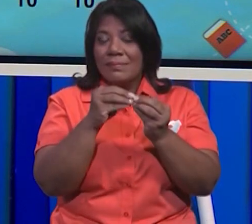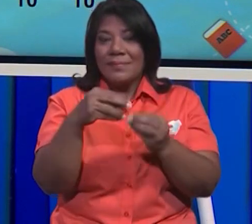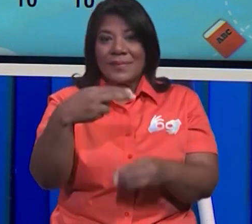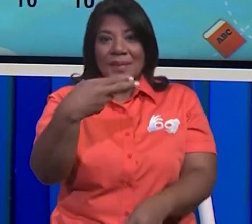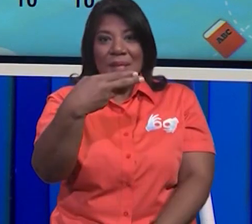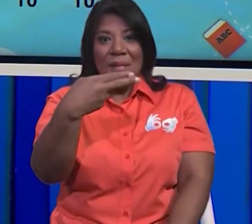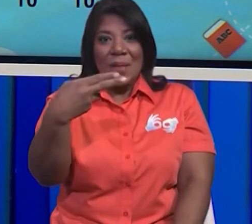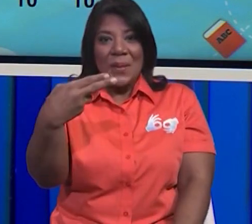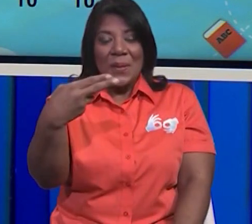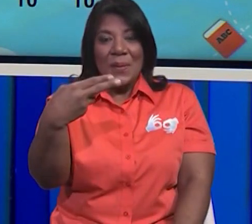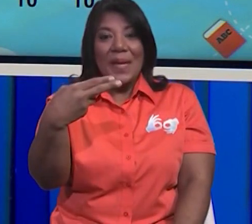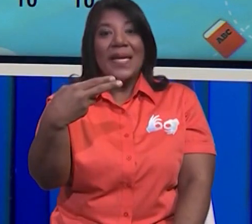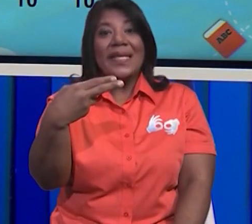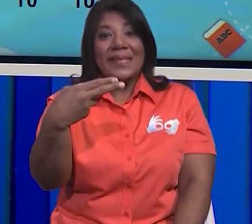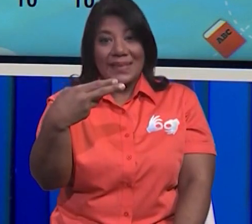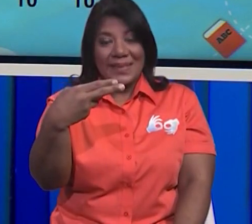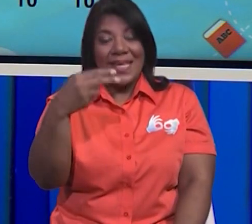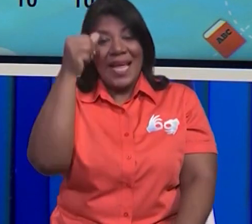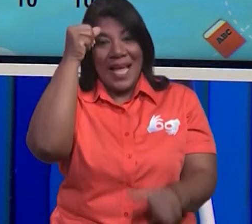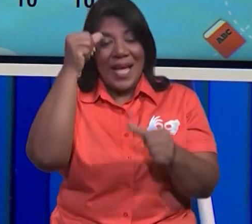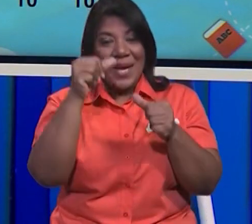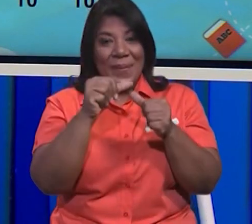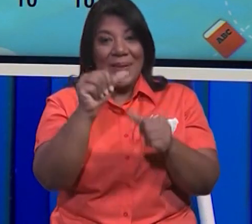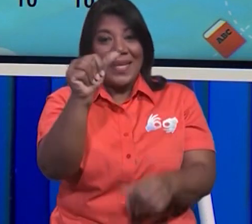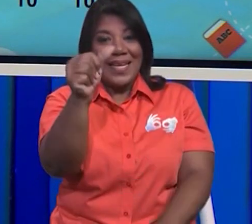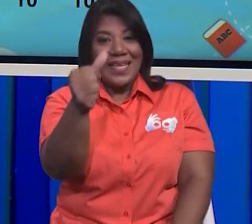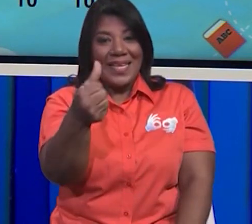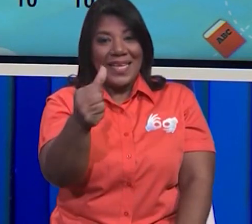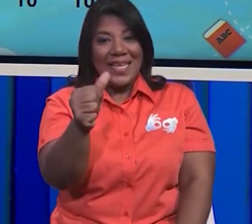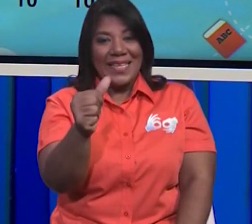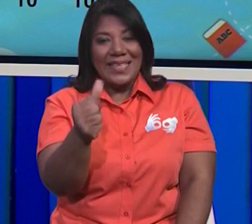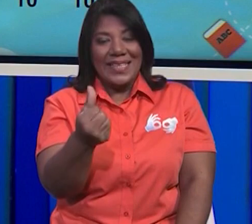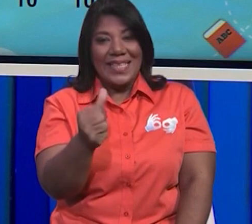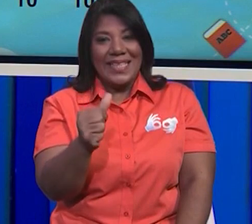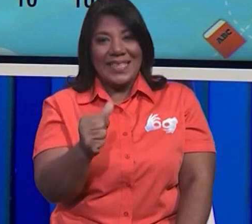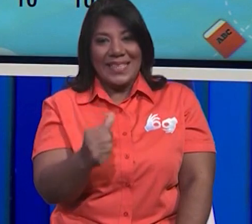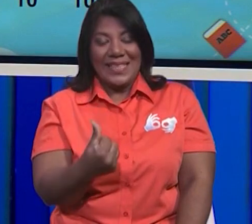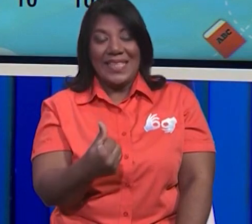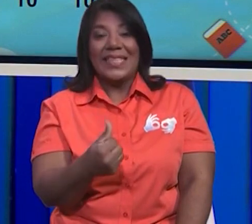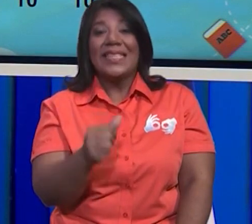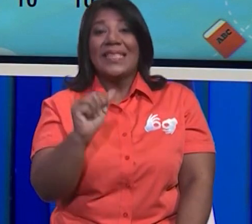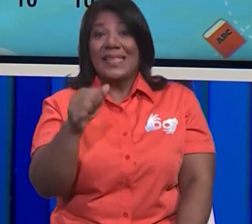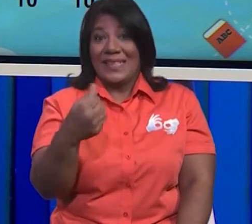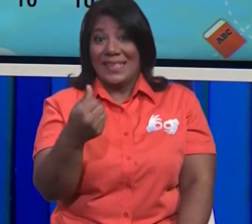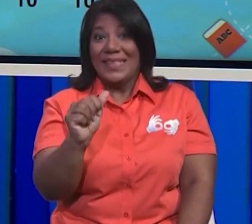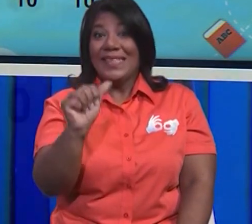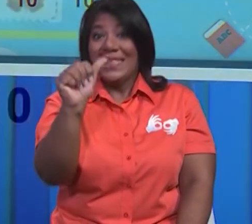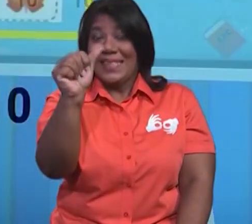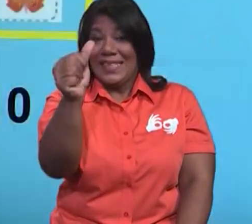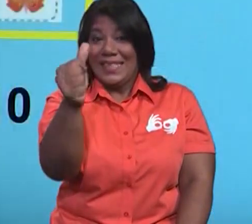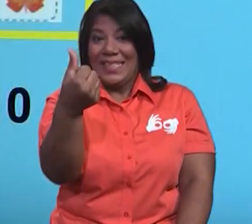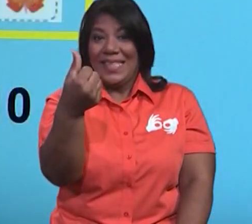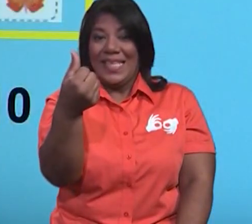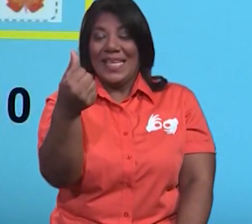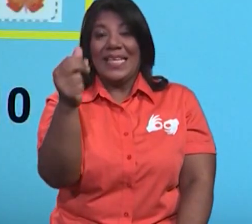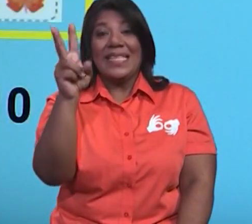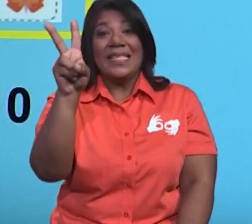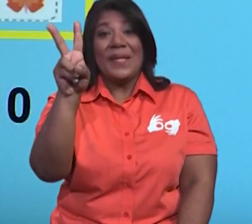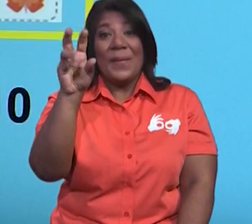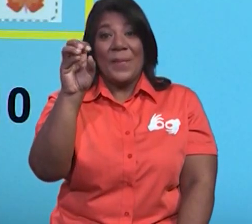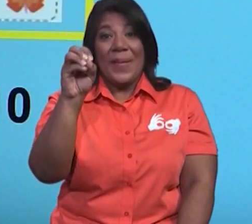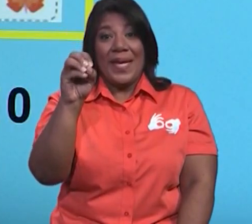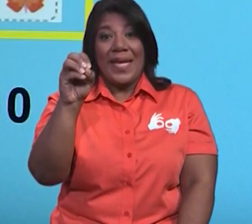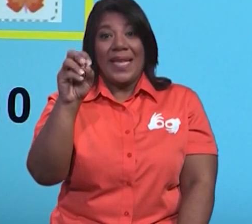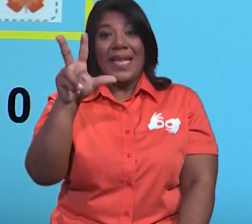contarlas todas. Pero vamos a contar de 10 en 10. Así que, cuenta conmigo. Tenemos 10,